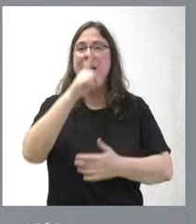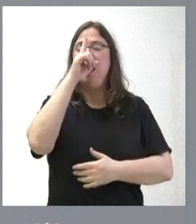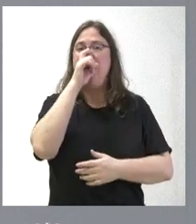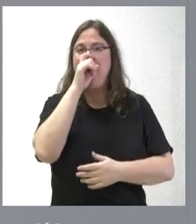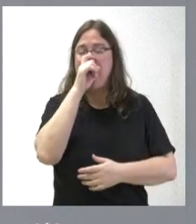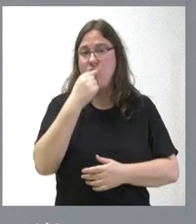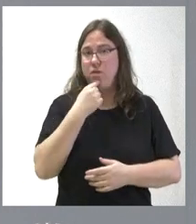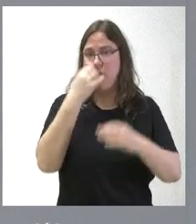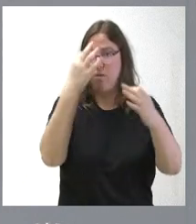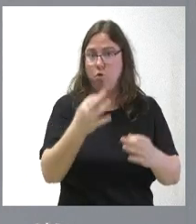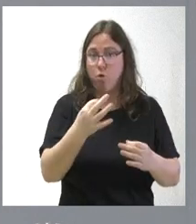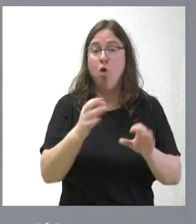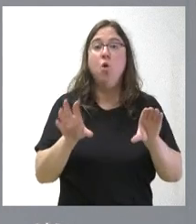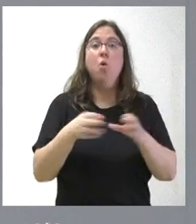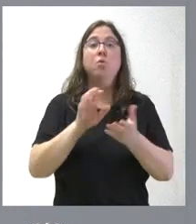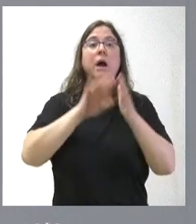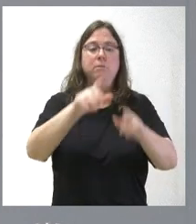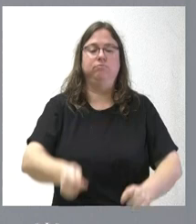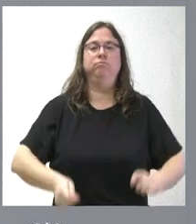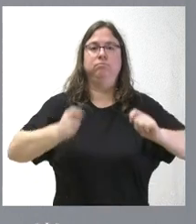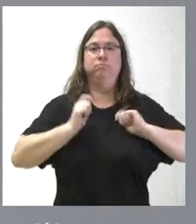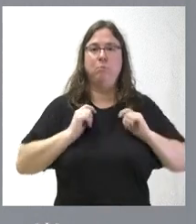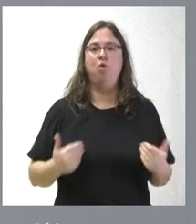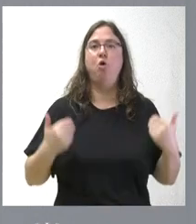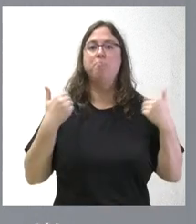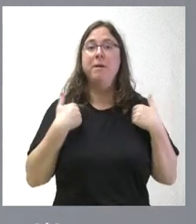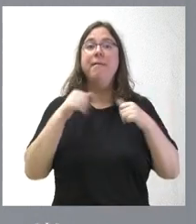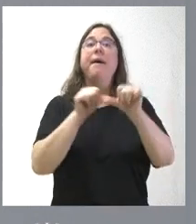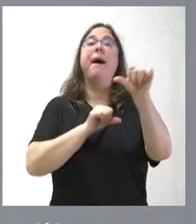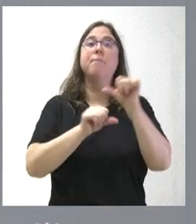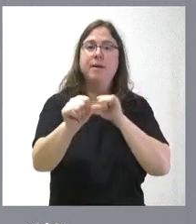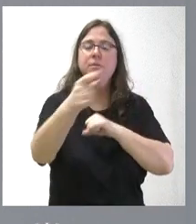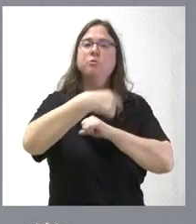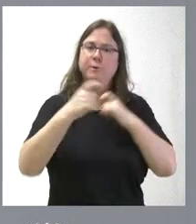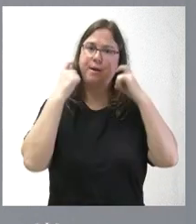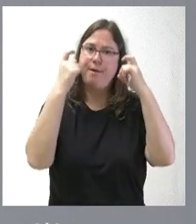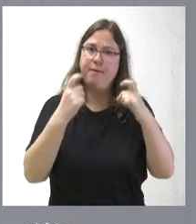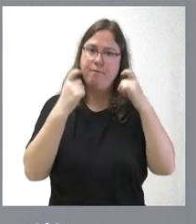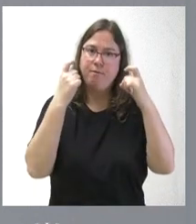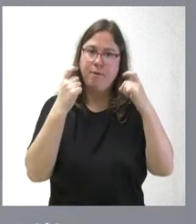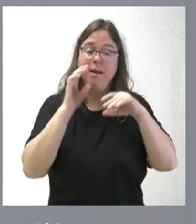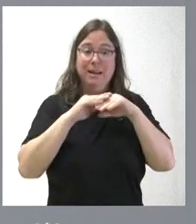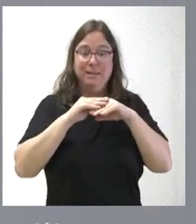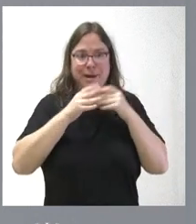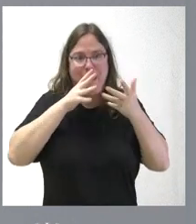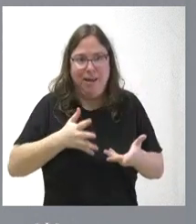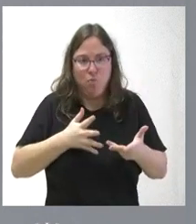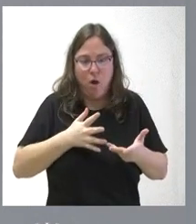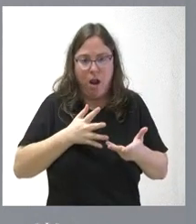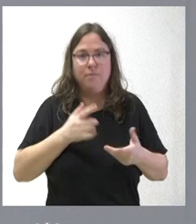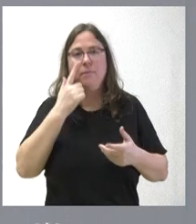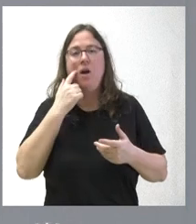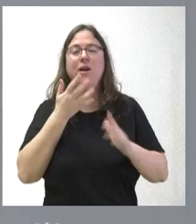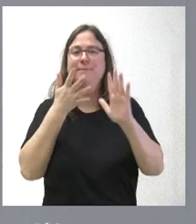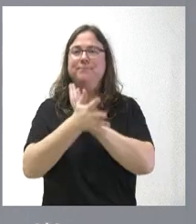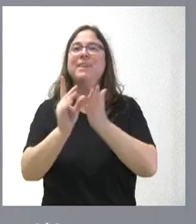les estoy citando, que la Junta de Castilla y León asumió esas competencias y, desde entonces, nosotros hemos hecho un esfuerzo para ponernos al día y le informo de los